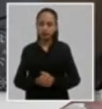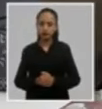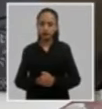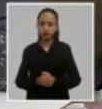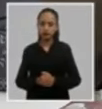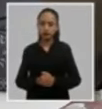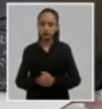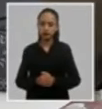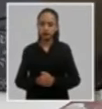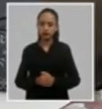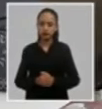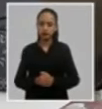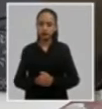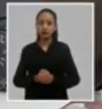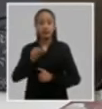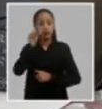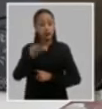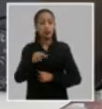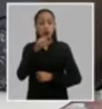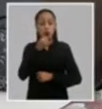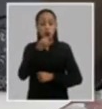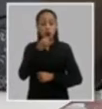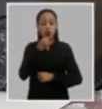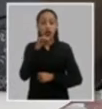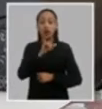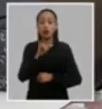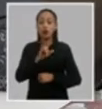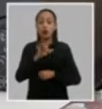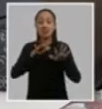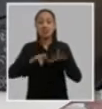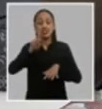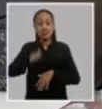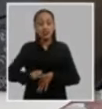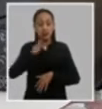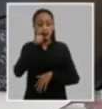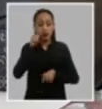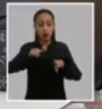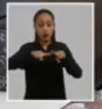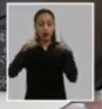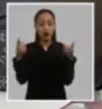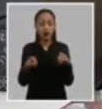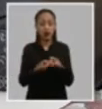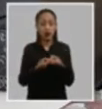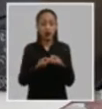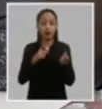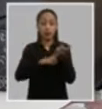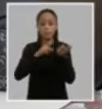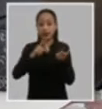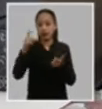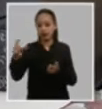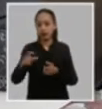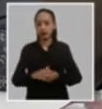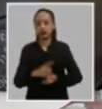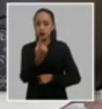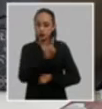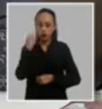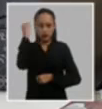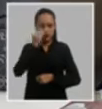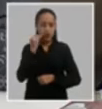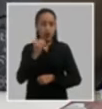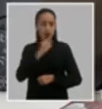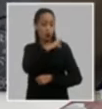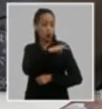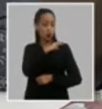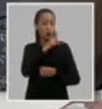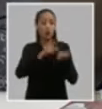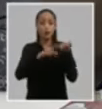poder ocupar la responsabilidad del secretario general del núcleo partido nosotros consideramos que los cuadros del partido